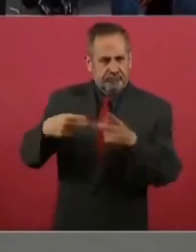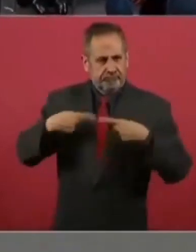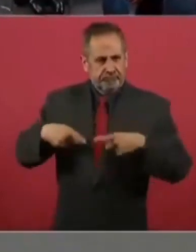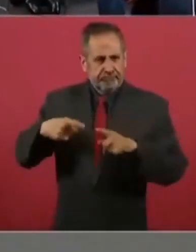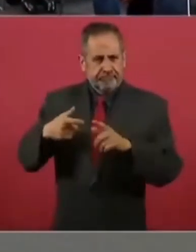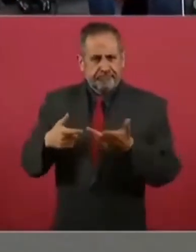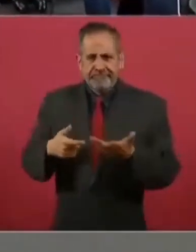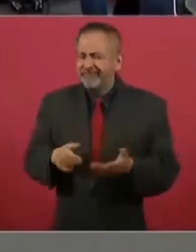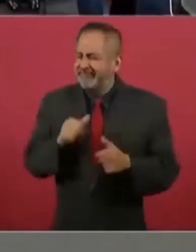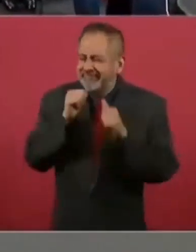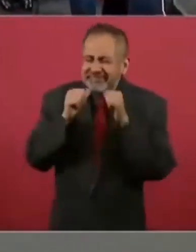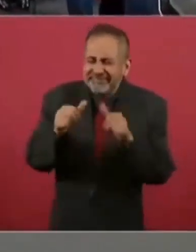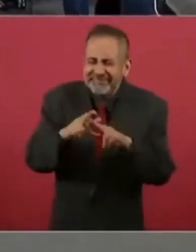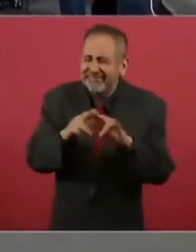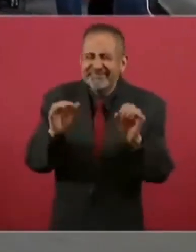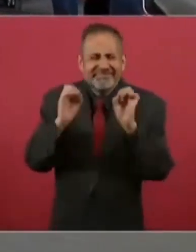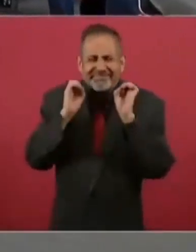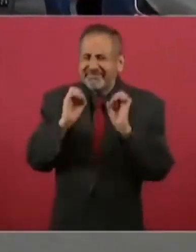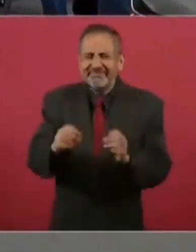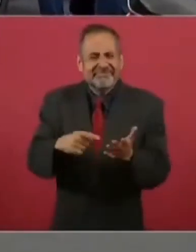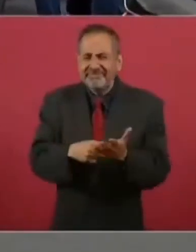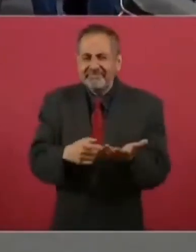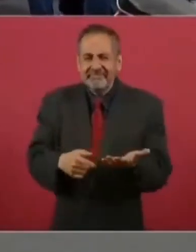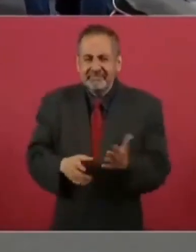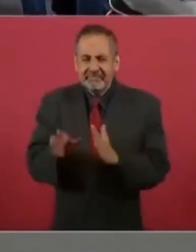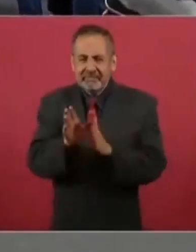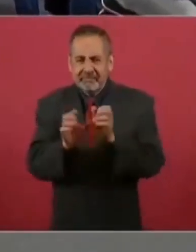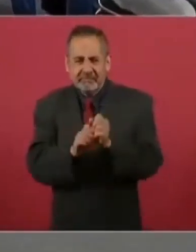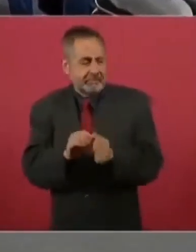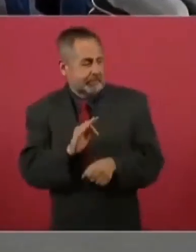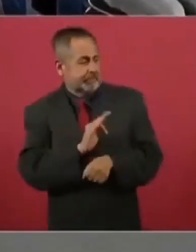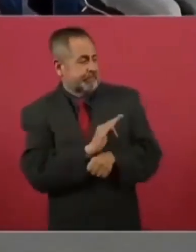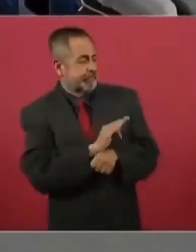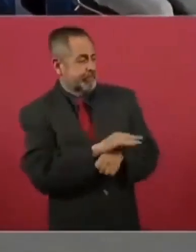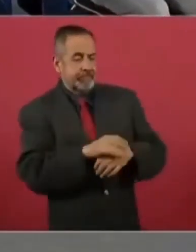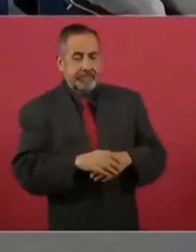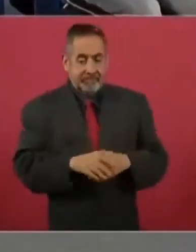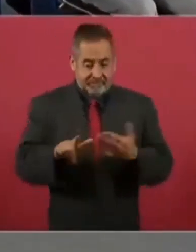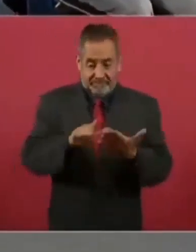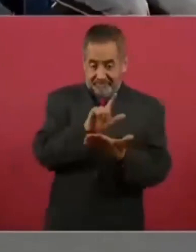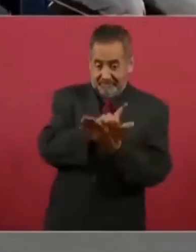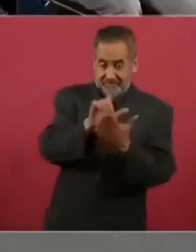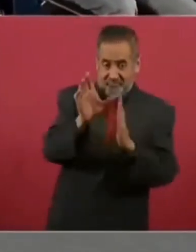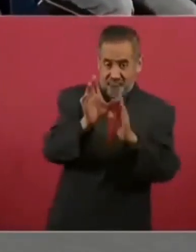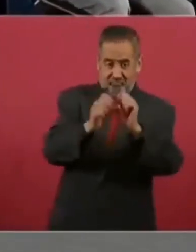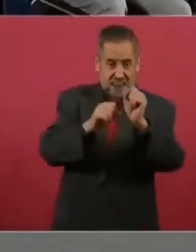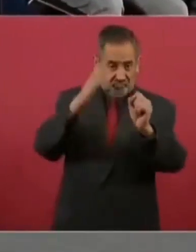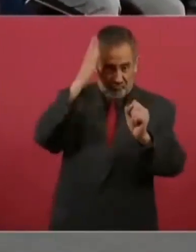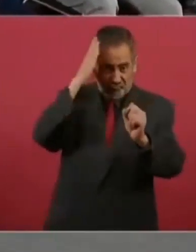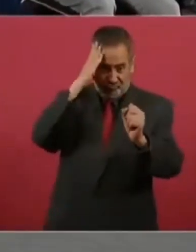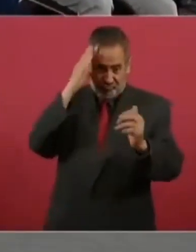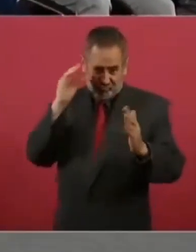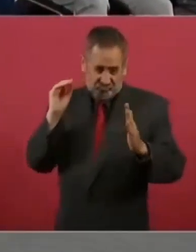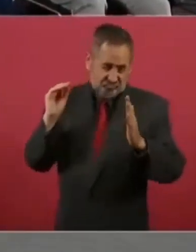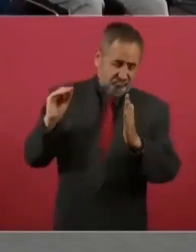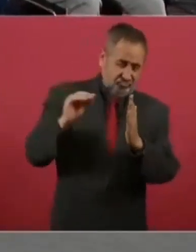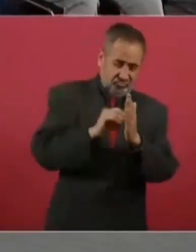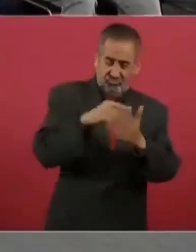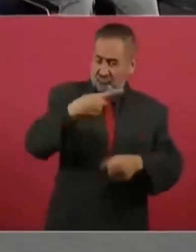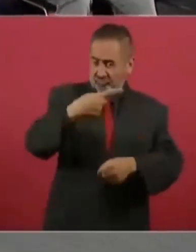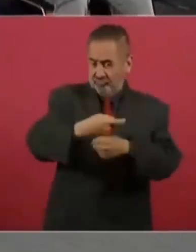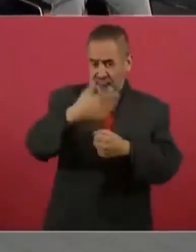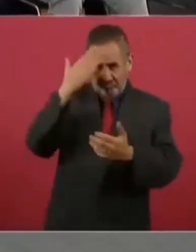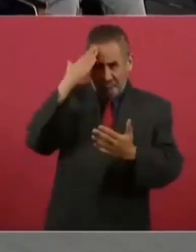Nada. Estamos hablando de la ley de leyes. Estamos hablando de la Constitución.